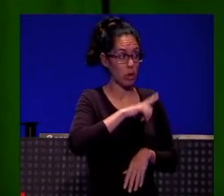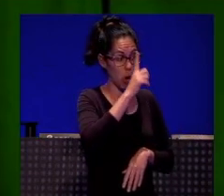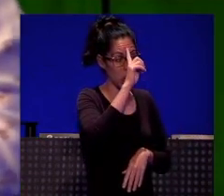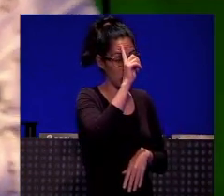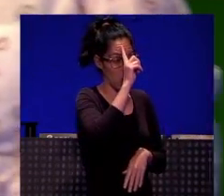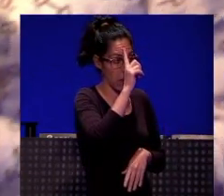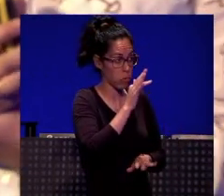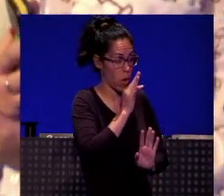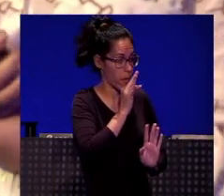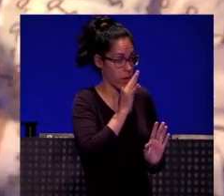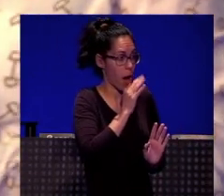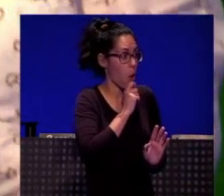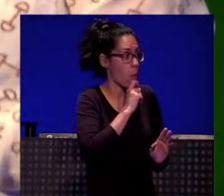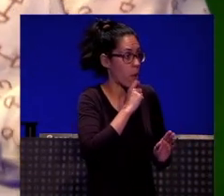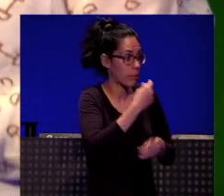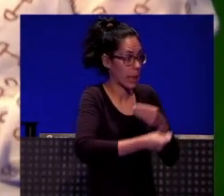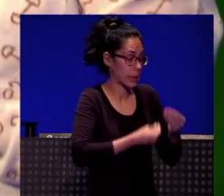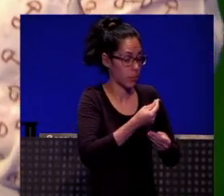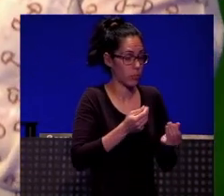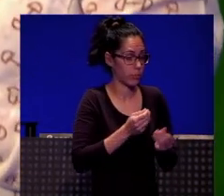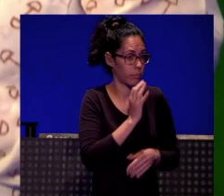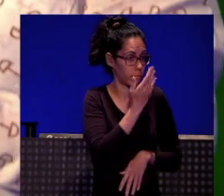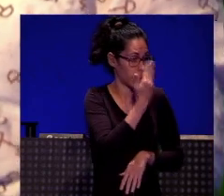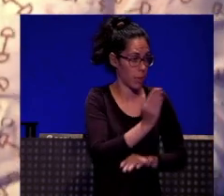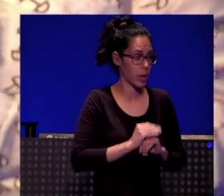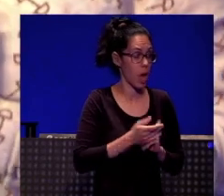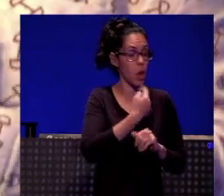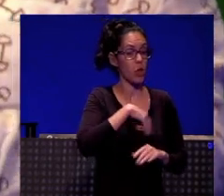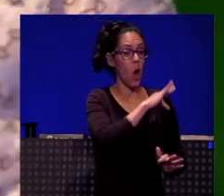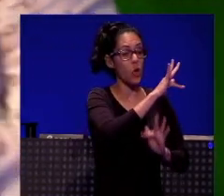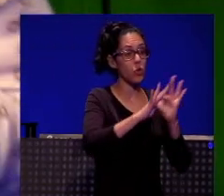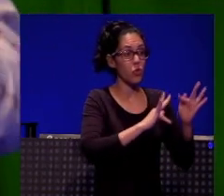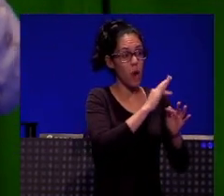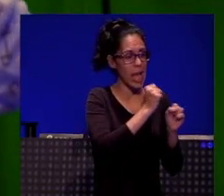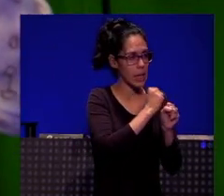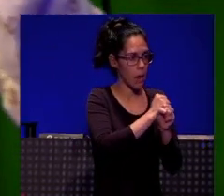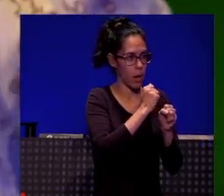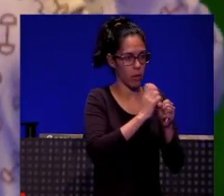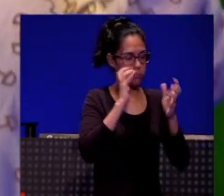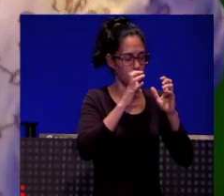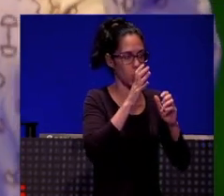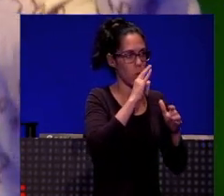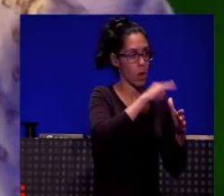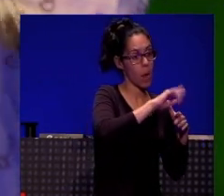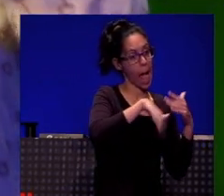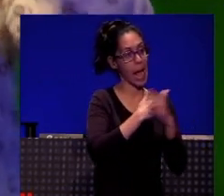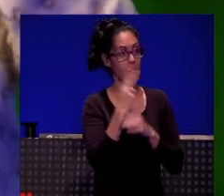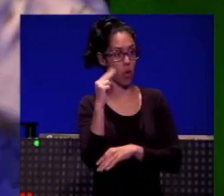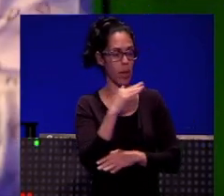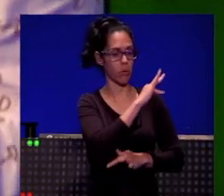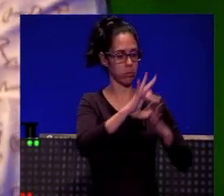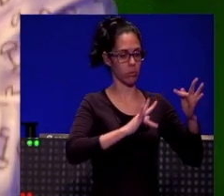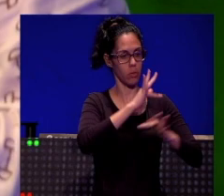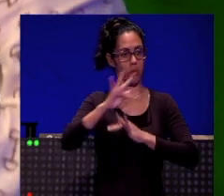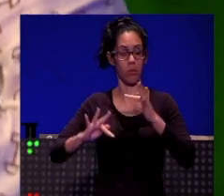todavía. La verdad, tenemos unos turnos locos de trabajo porque trabajamos de lunes a domingo, ¿no? Entonces estamos un